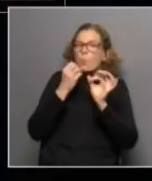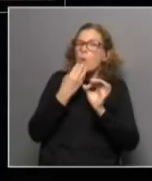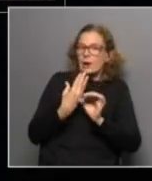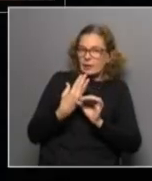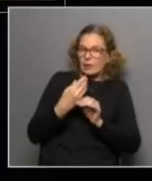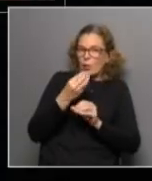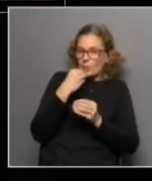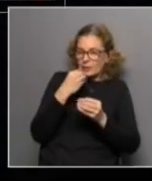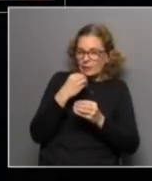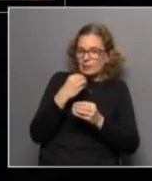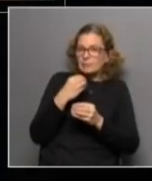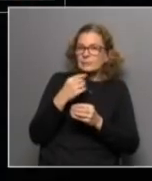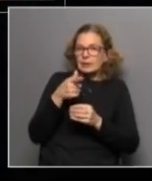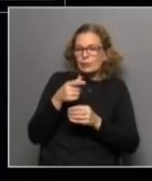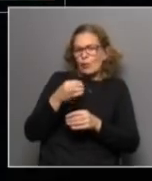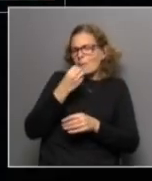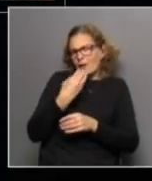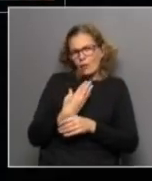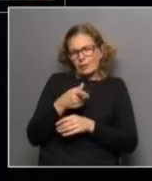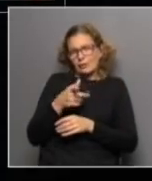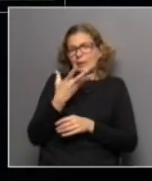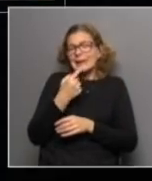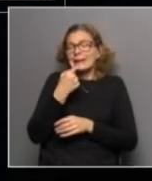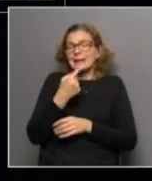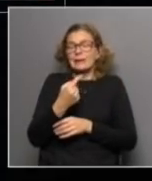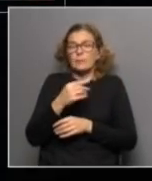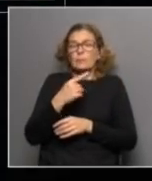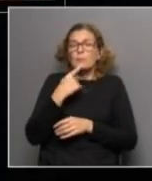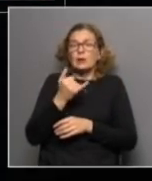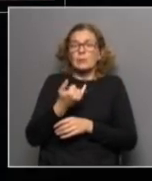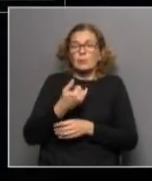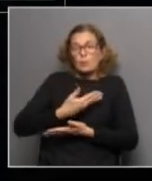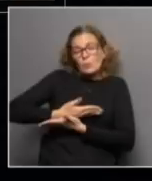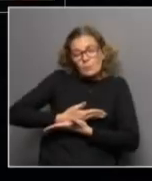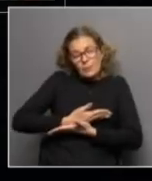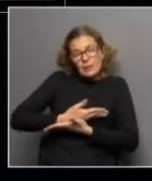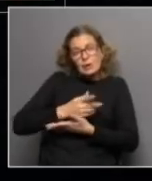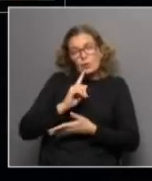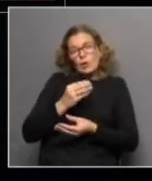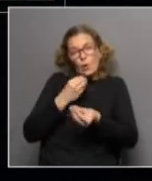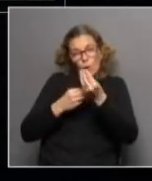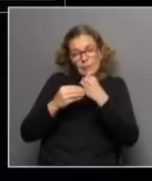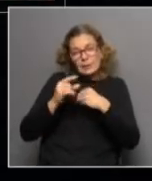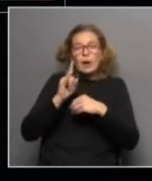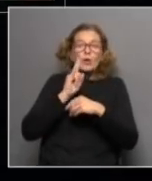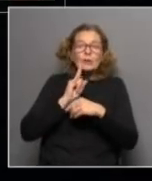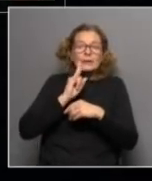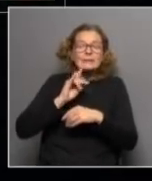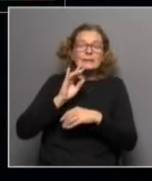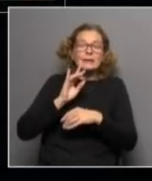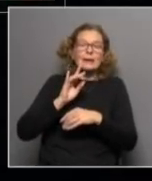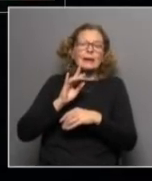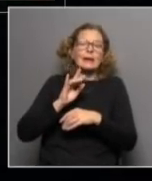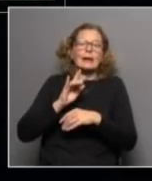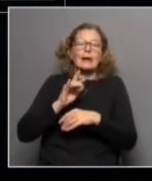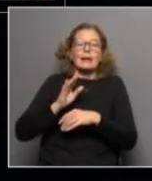es el alimento ideal quiere decir esto que si un niño no es alimentado con leche materna no